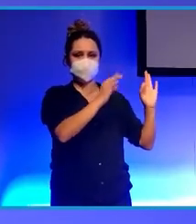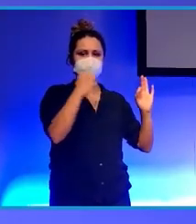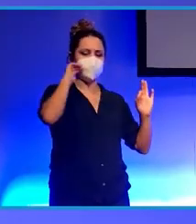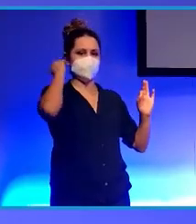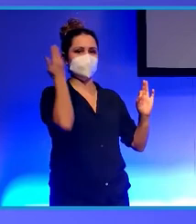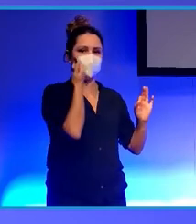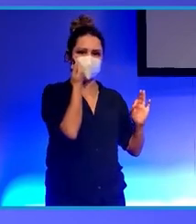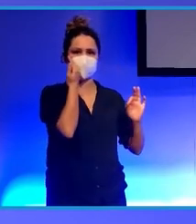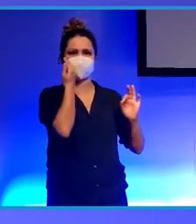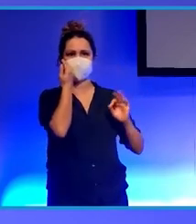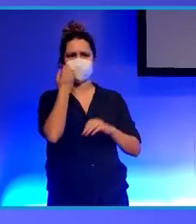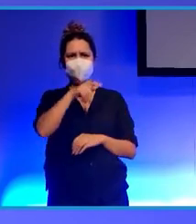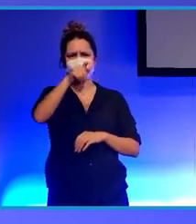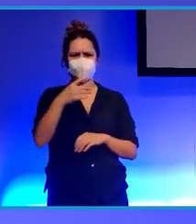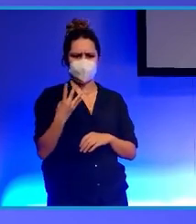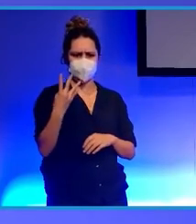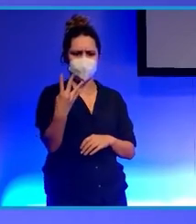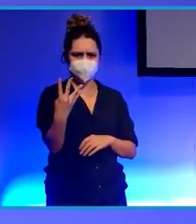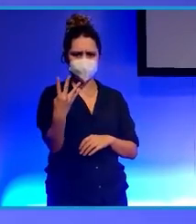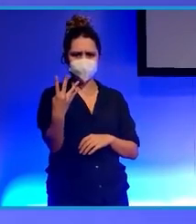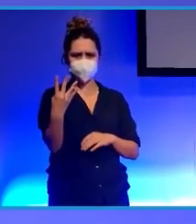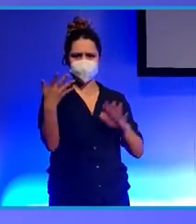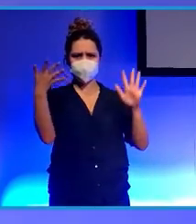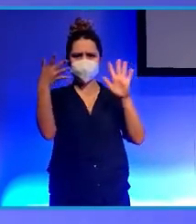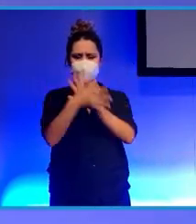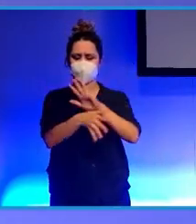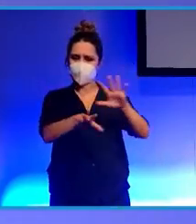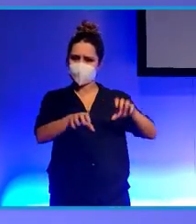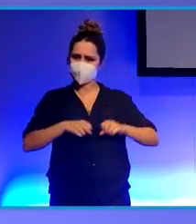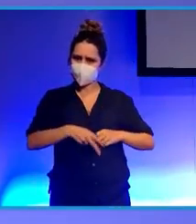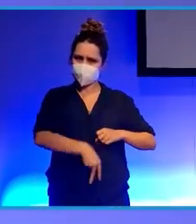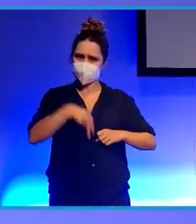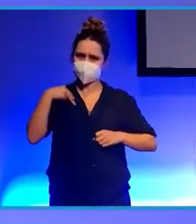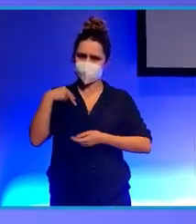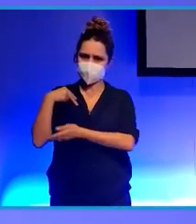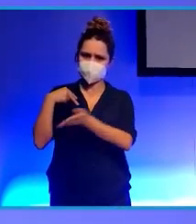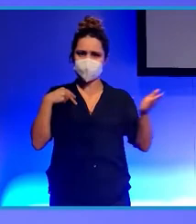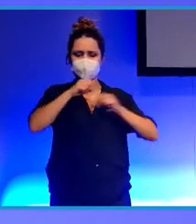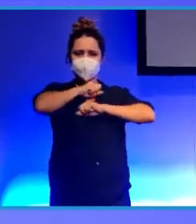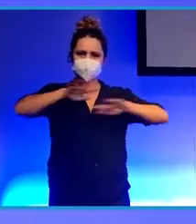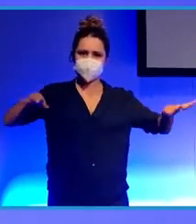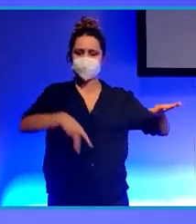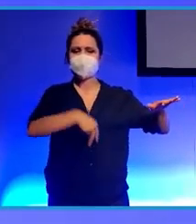Hay cuatro gatos. Nunca habrá adopción generalizada. ¿Os suenan estas frases?